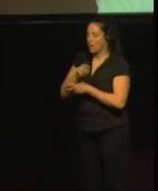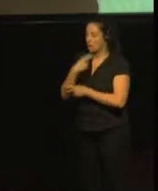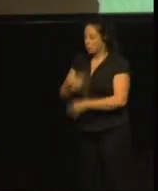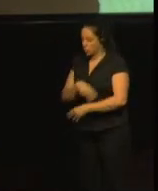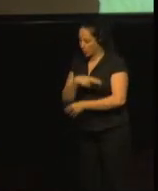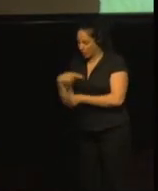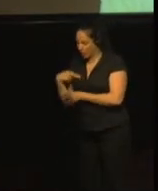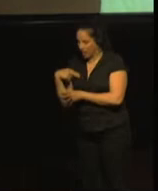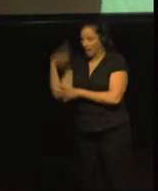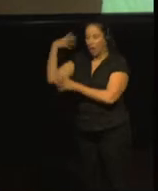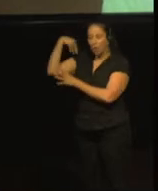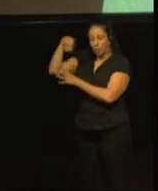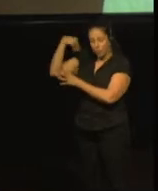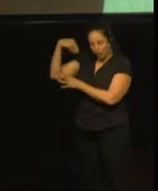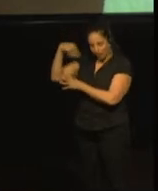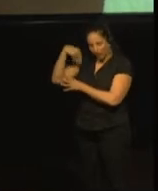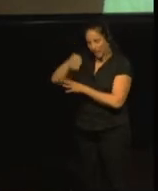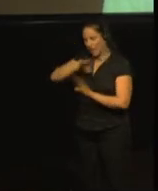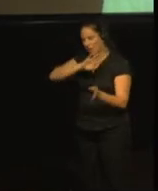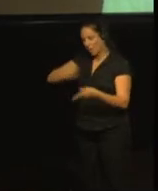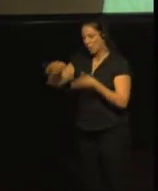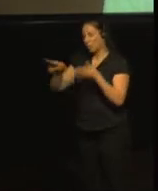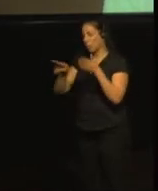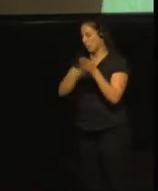y el Reino Unido.